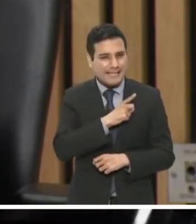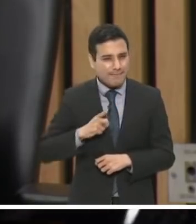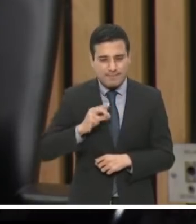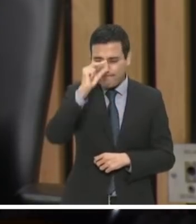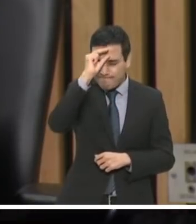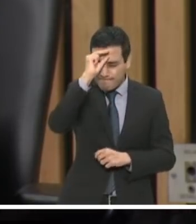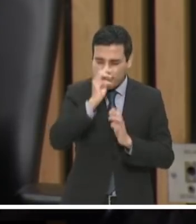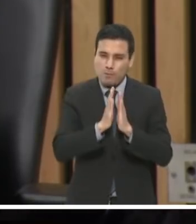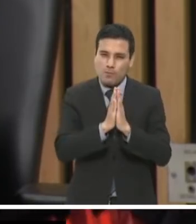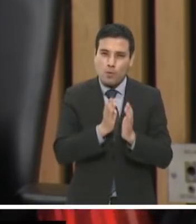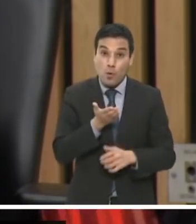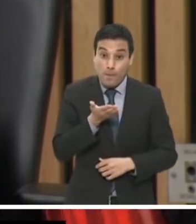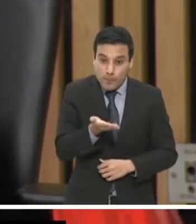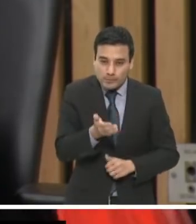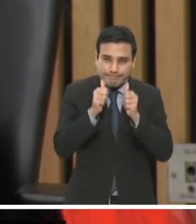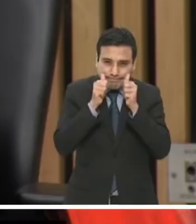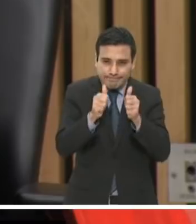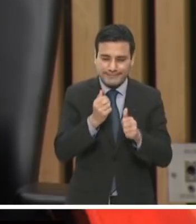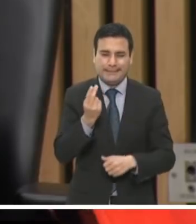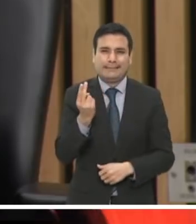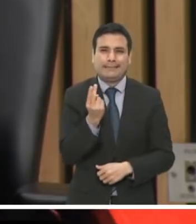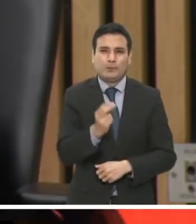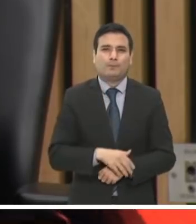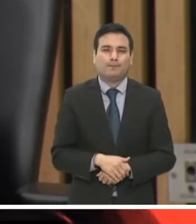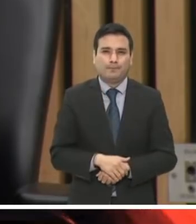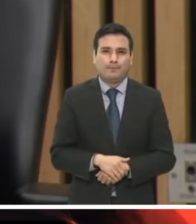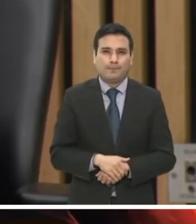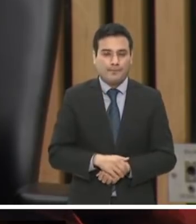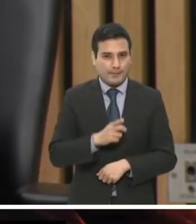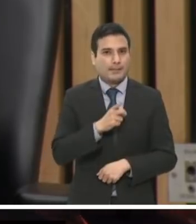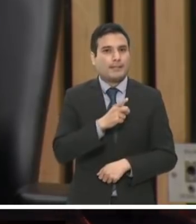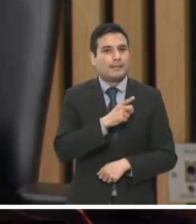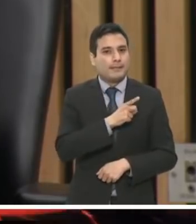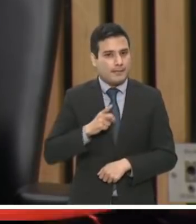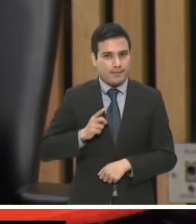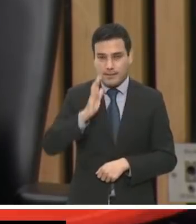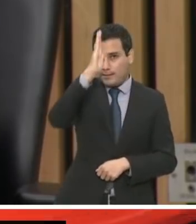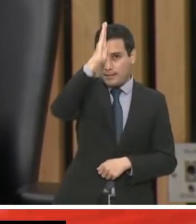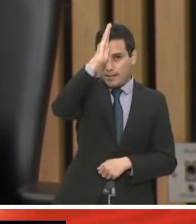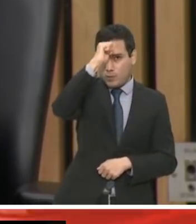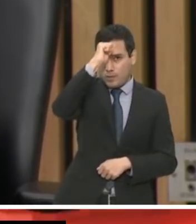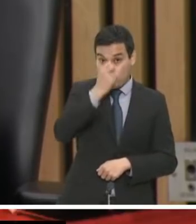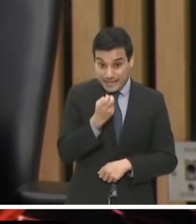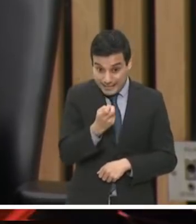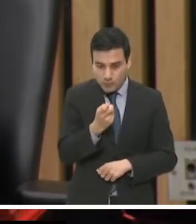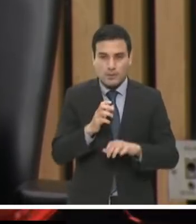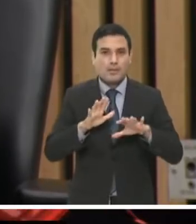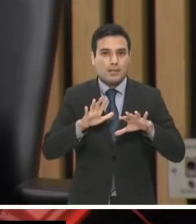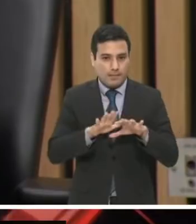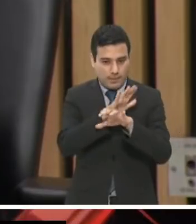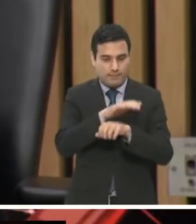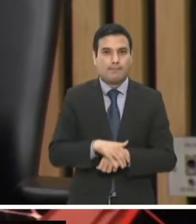atender esta solicitud y modificar el acuerdo que nos permita